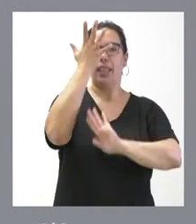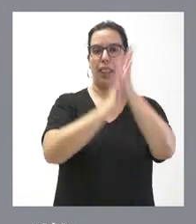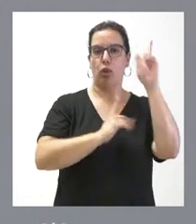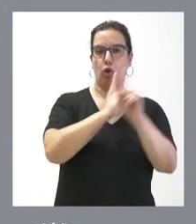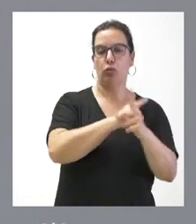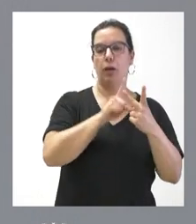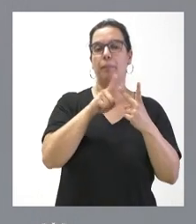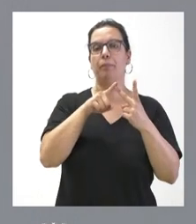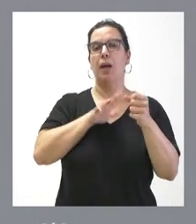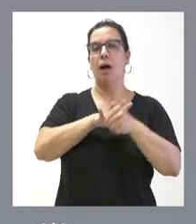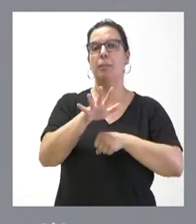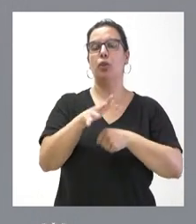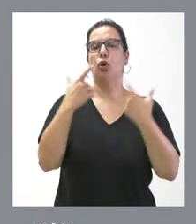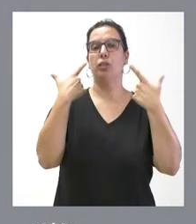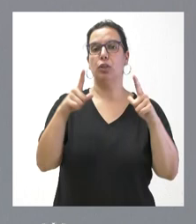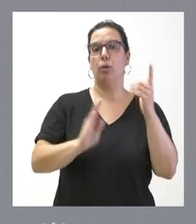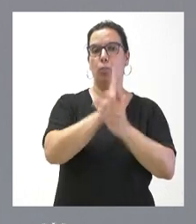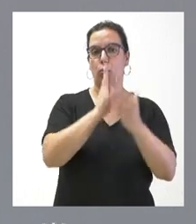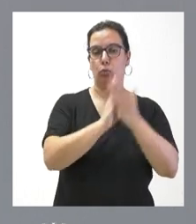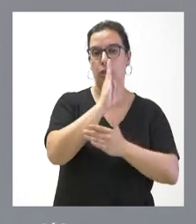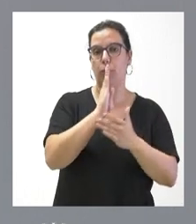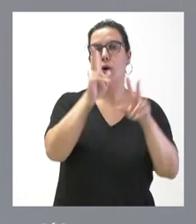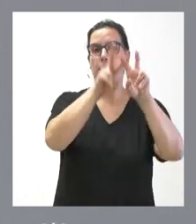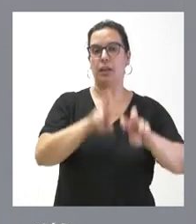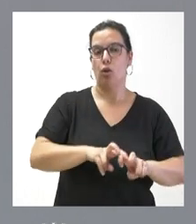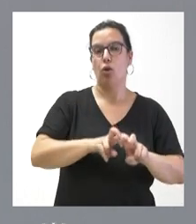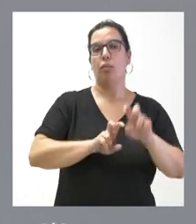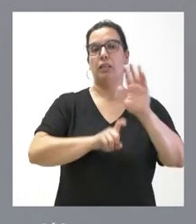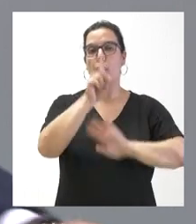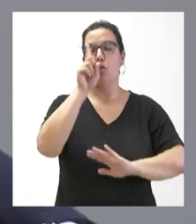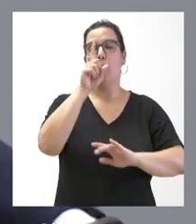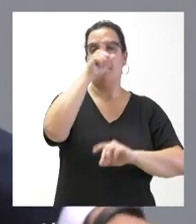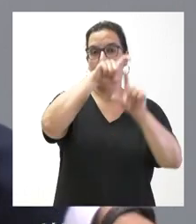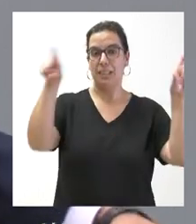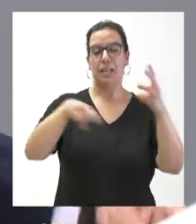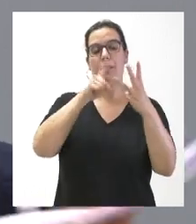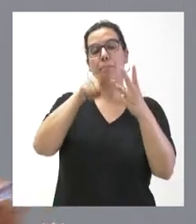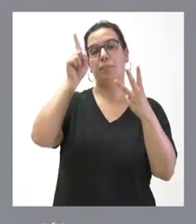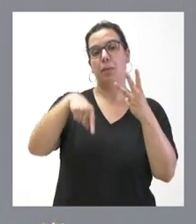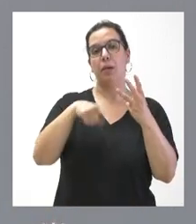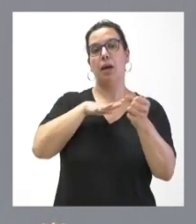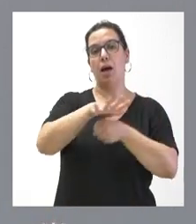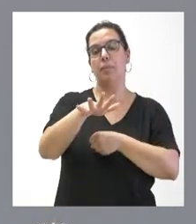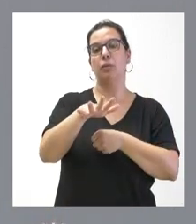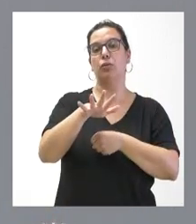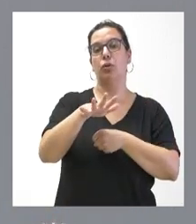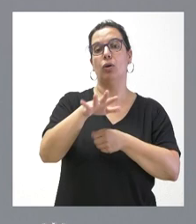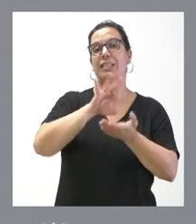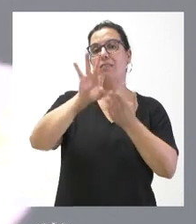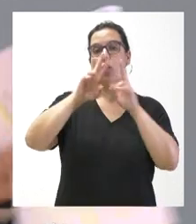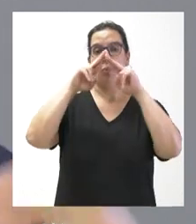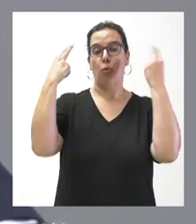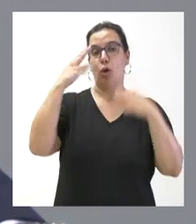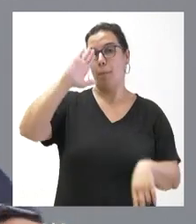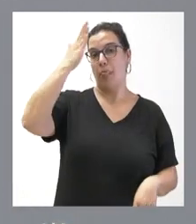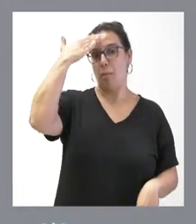en el ámbito de los sectores productivos y la investigación y el desarrollo de las empresas y también en el ámbito de los principales servicios públicos de